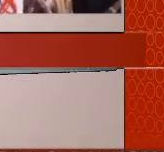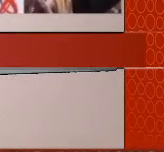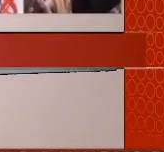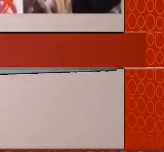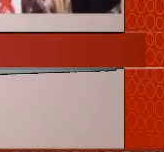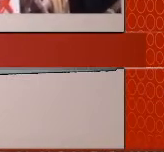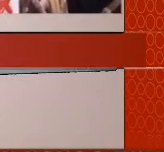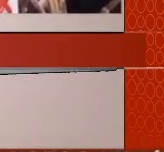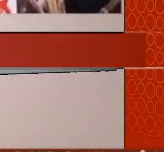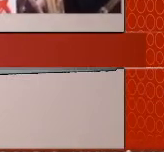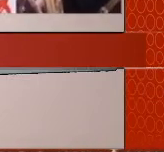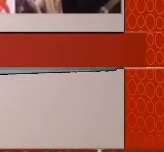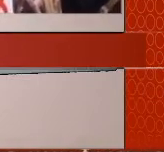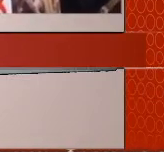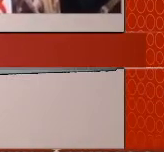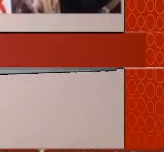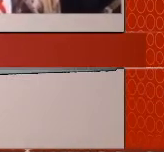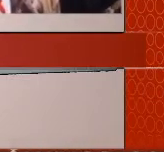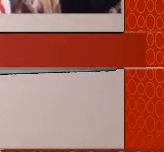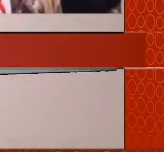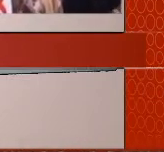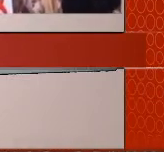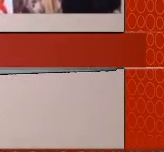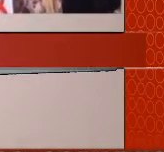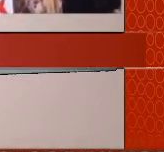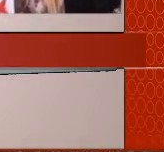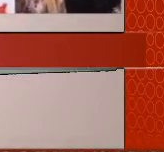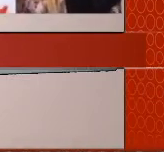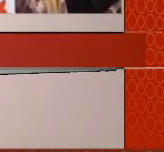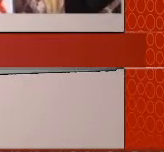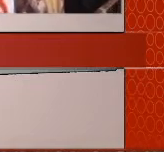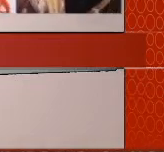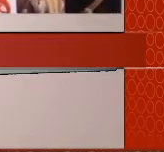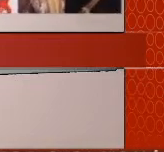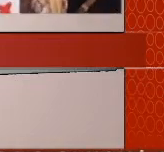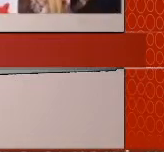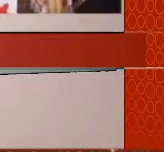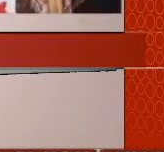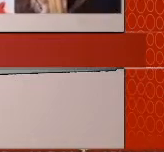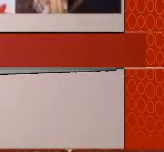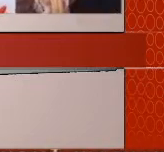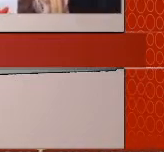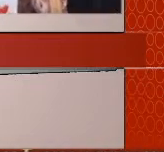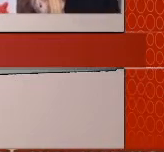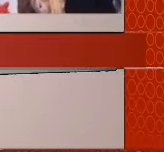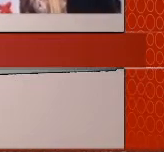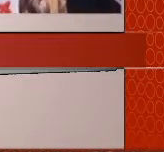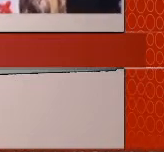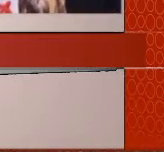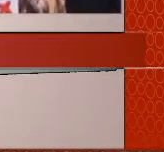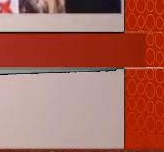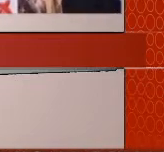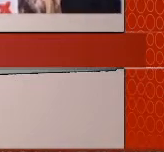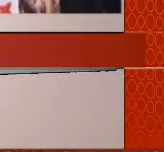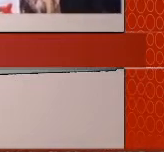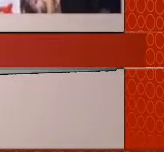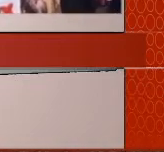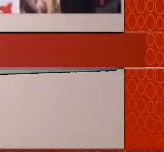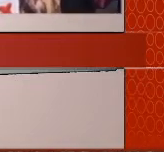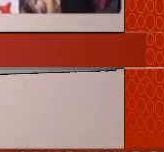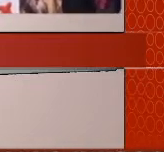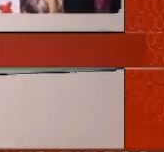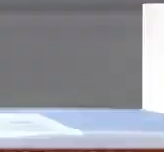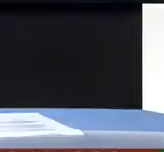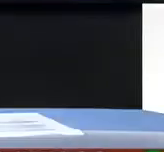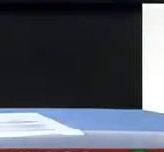y excelente inicio de clases a todos los niños que te acompañan ahí en la escuela. Muchas gracias, los saludo con mucho gusto y muy buenos días para todos. A ver, una mamá